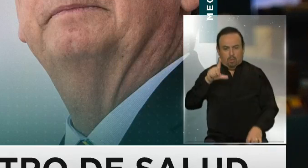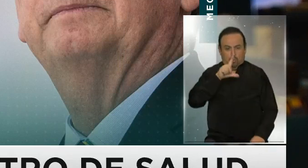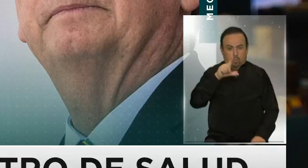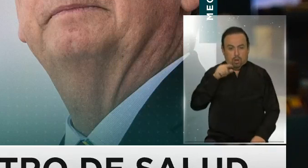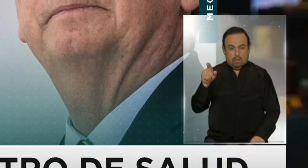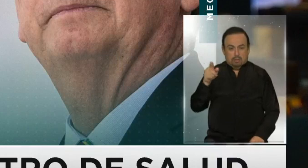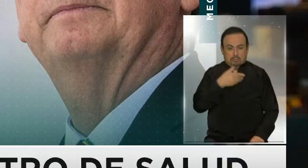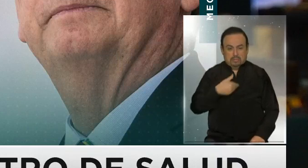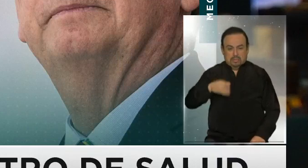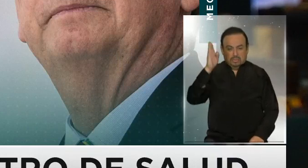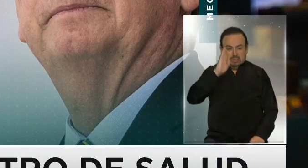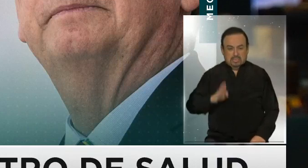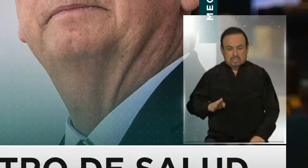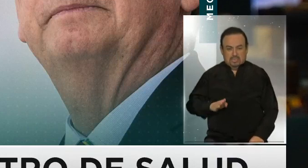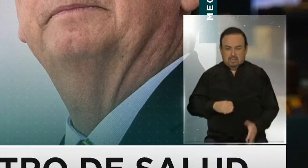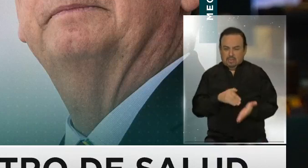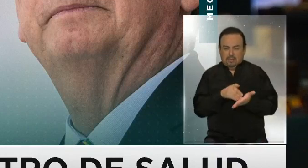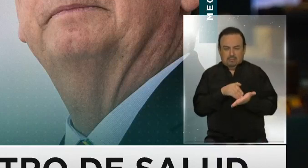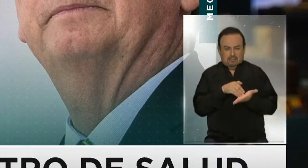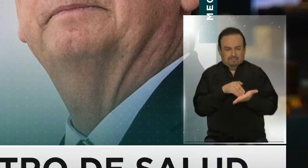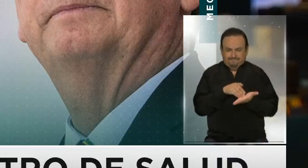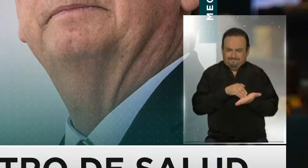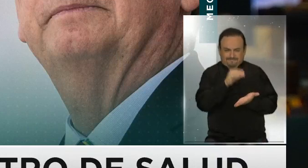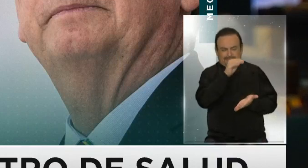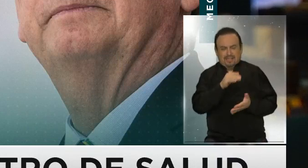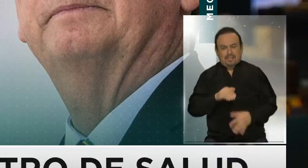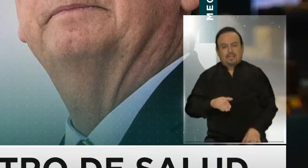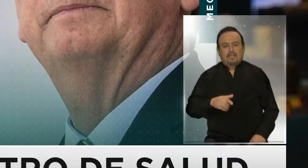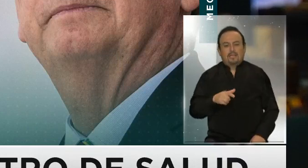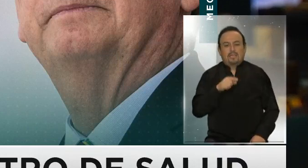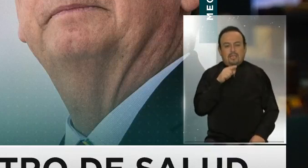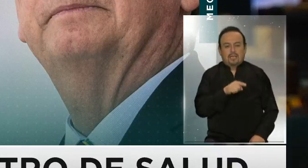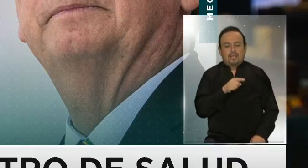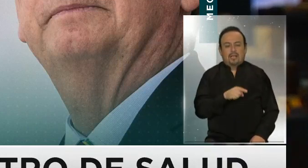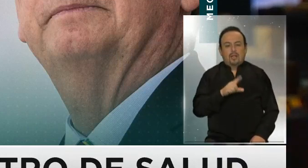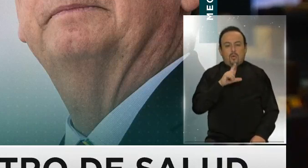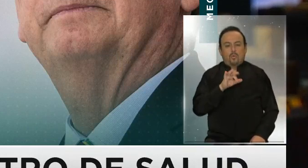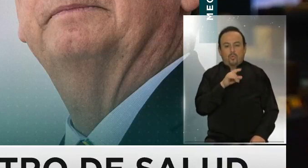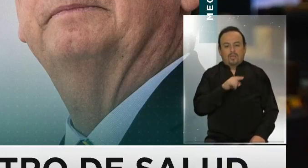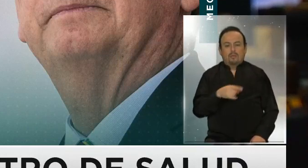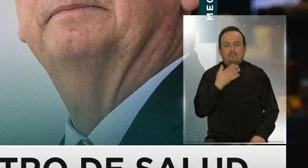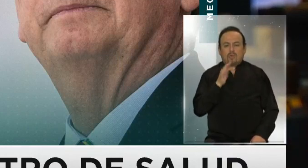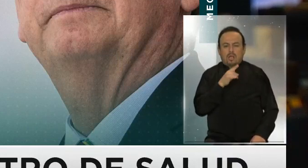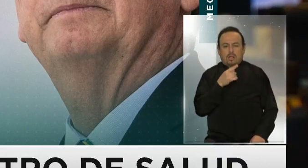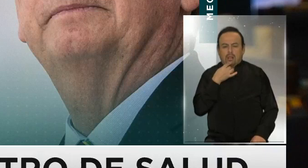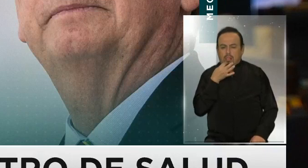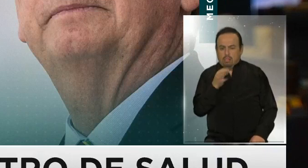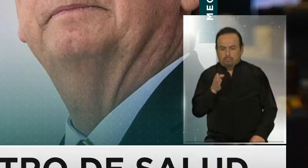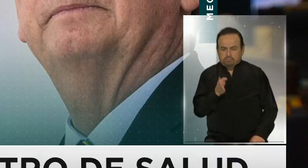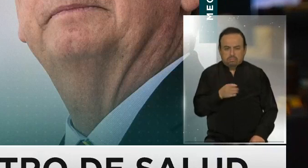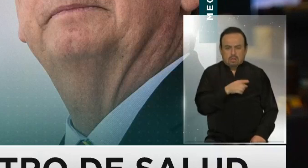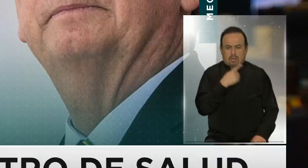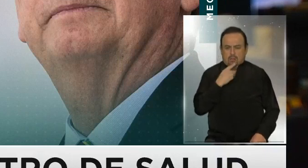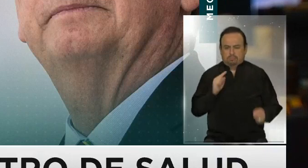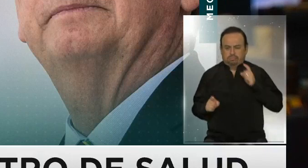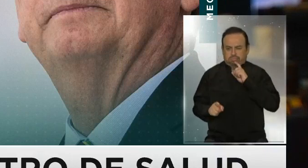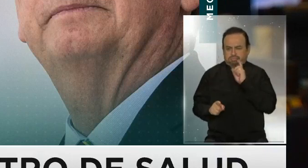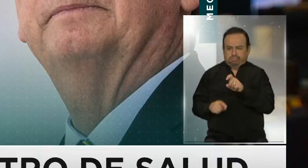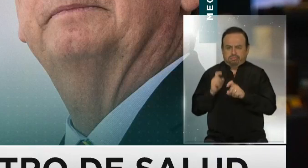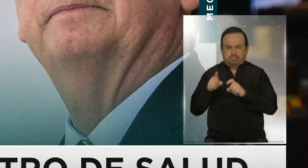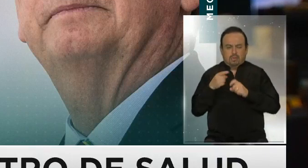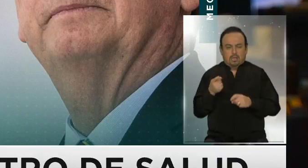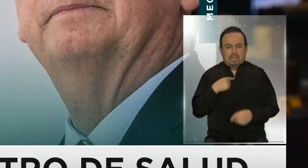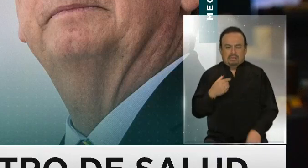mandatario estuvo a punto de sacar a Luis Enrique Mandetta del cargo por contravesir su gestión en torno a la